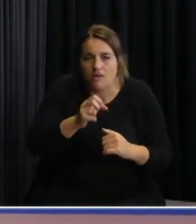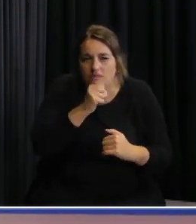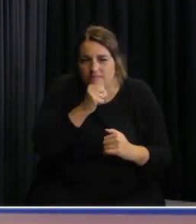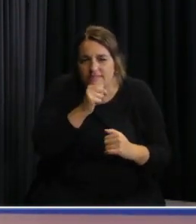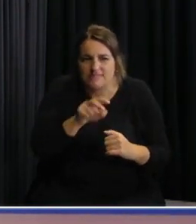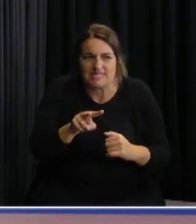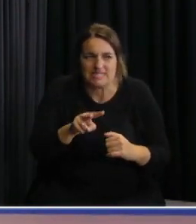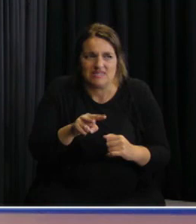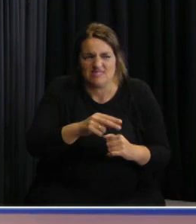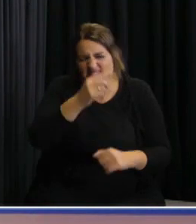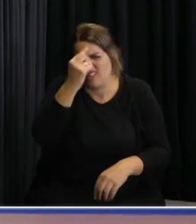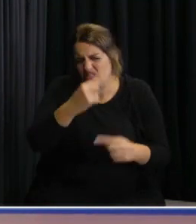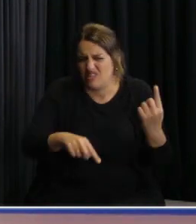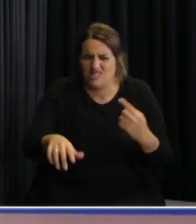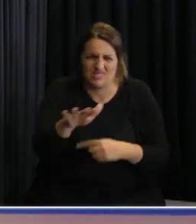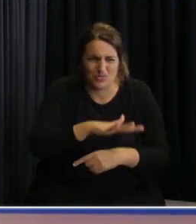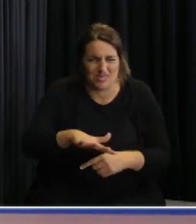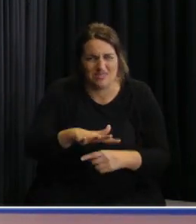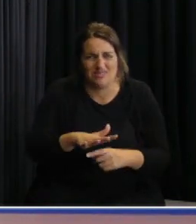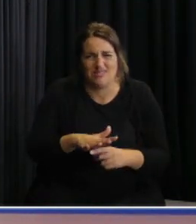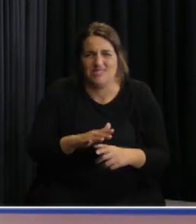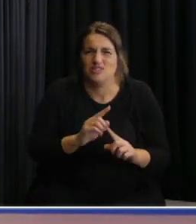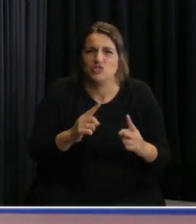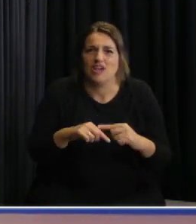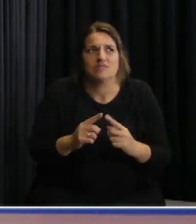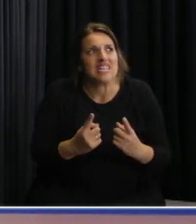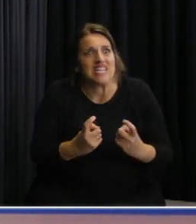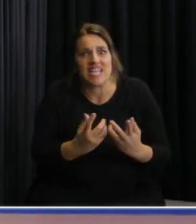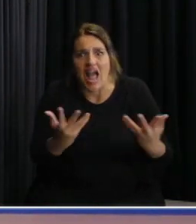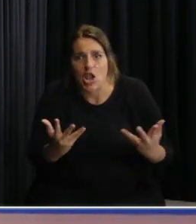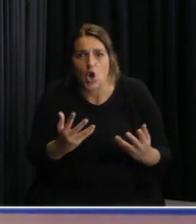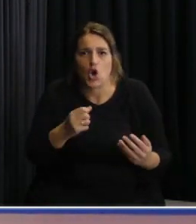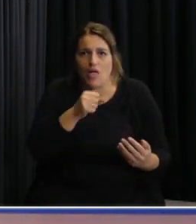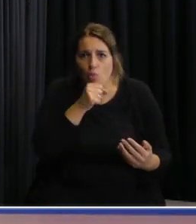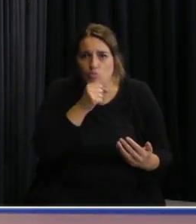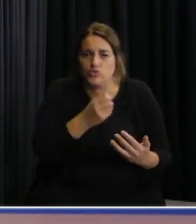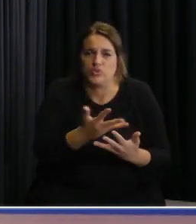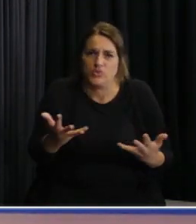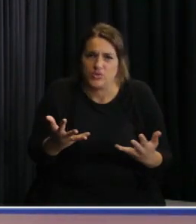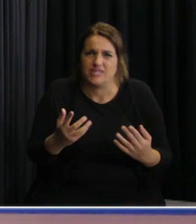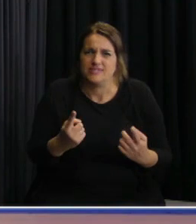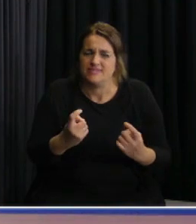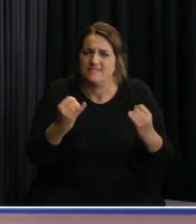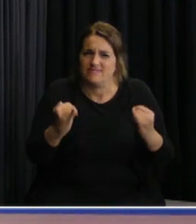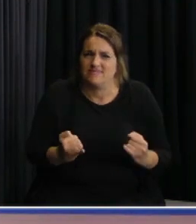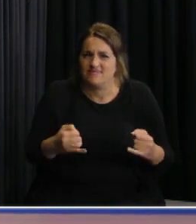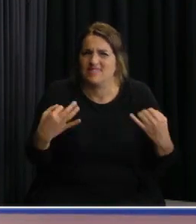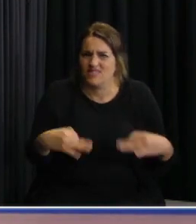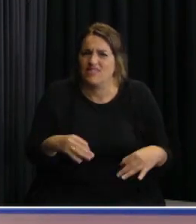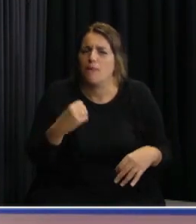encuentra de todo y la verdad la necesidad de los adultos mayores es realmente